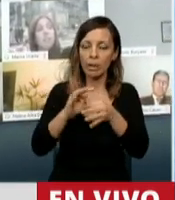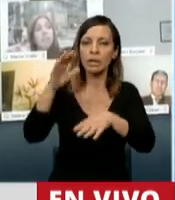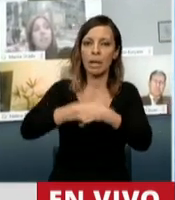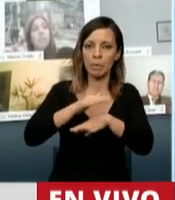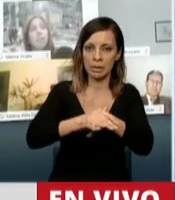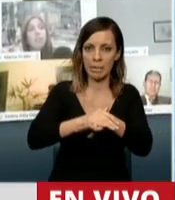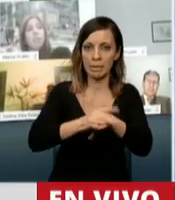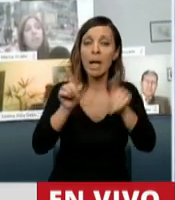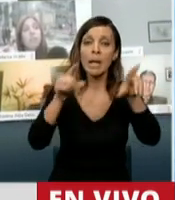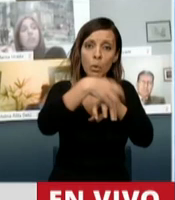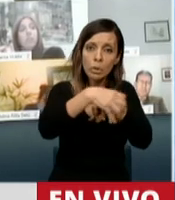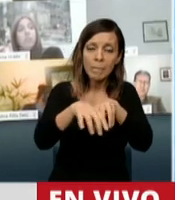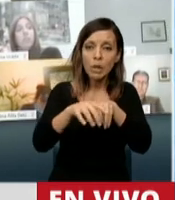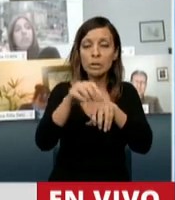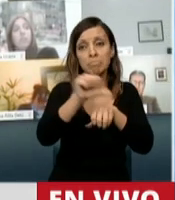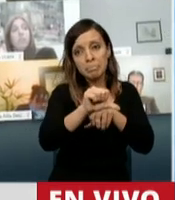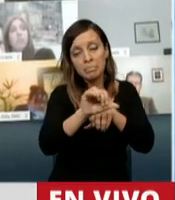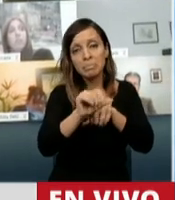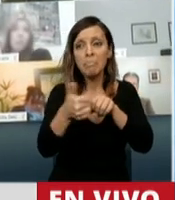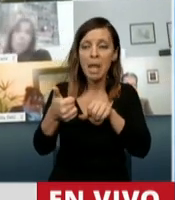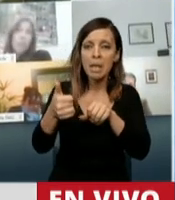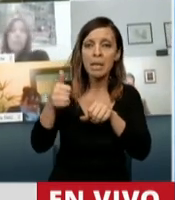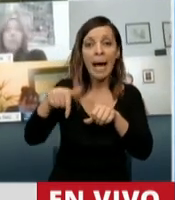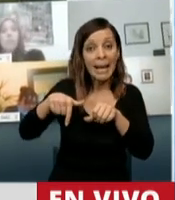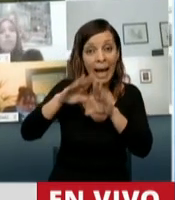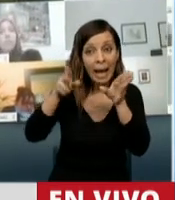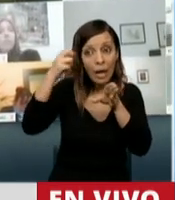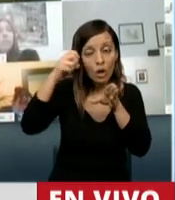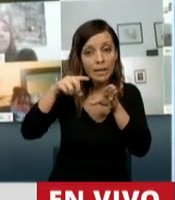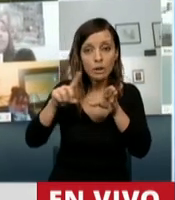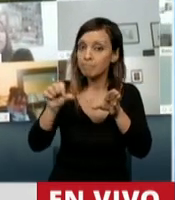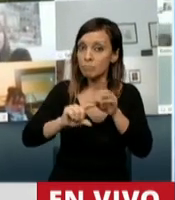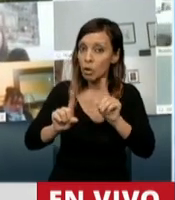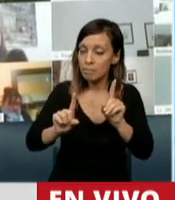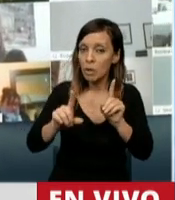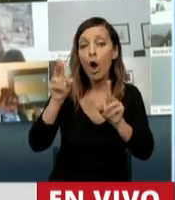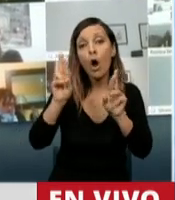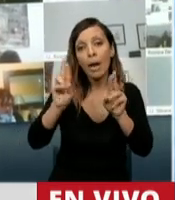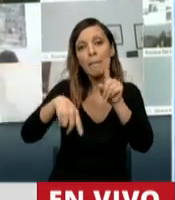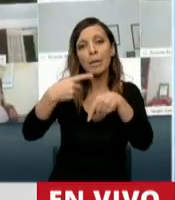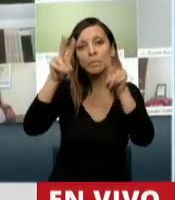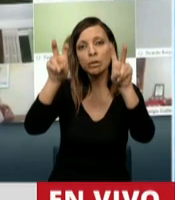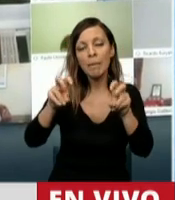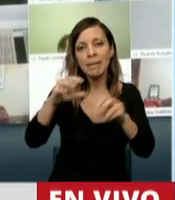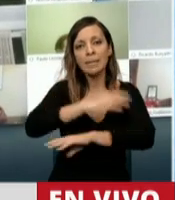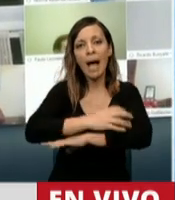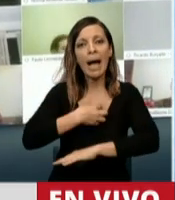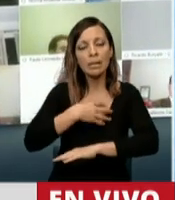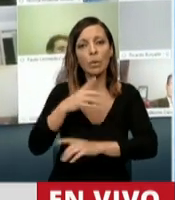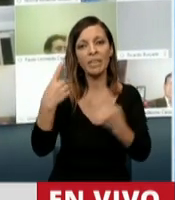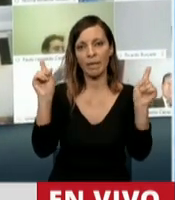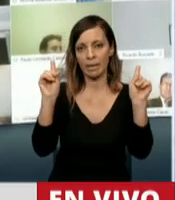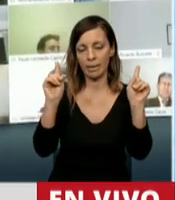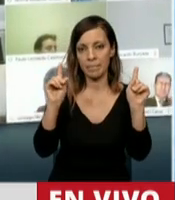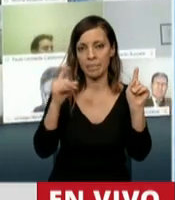ámbitos se logra, en ámbito legislativo no se está logrando, ojalá que en los próximos temas que tengamos que debatir la actitud sea diferente. Invito